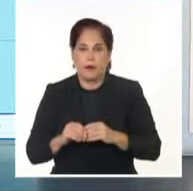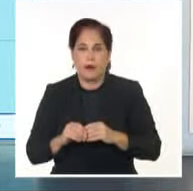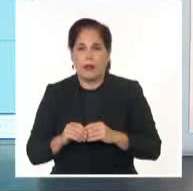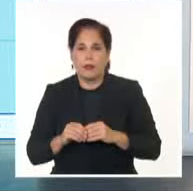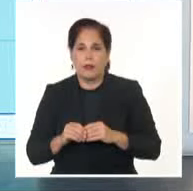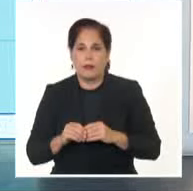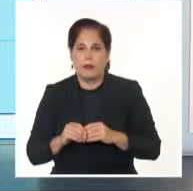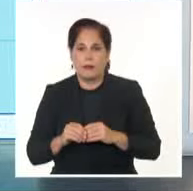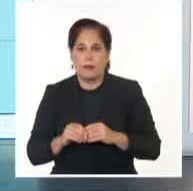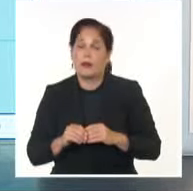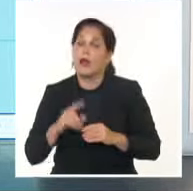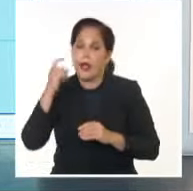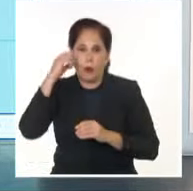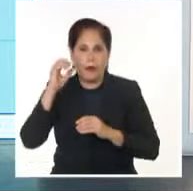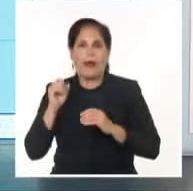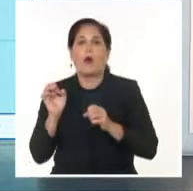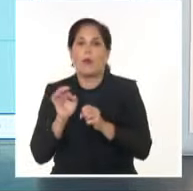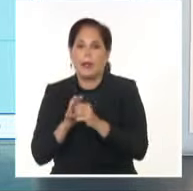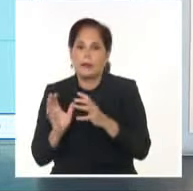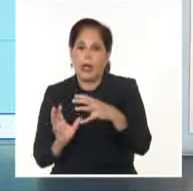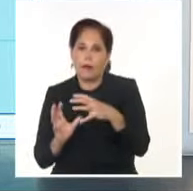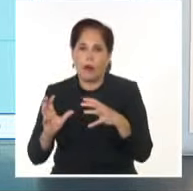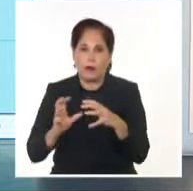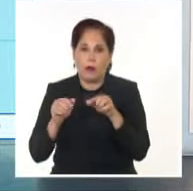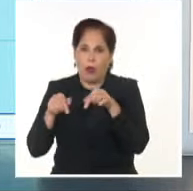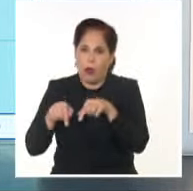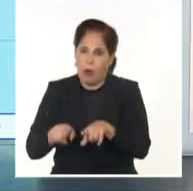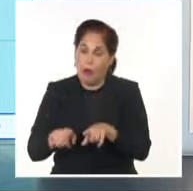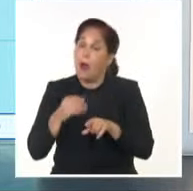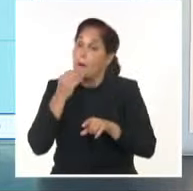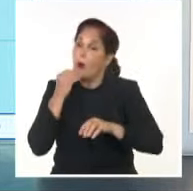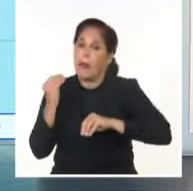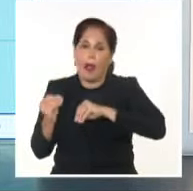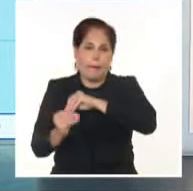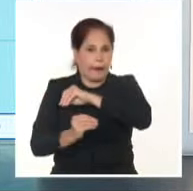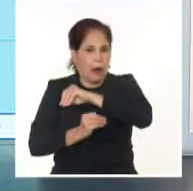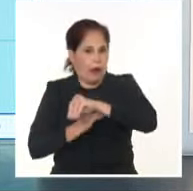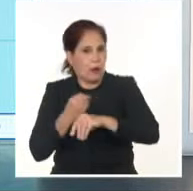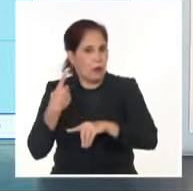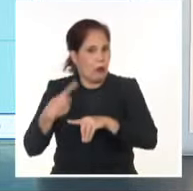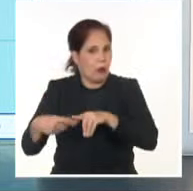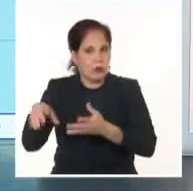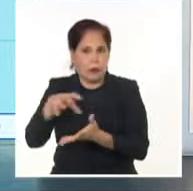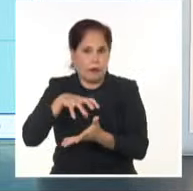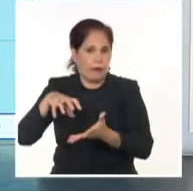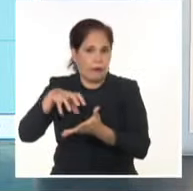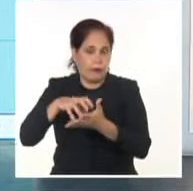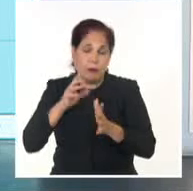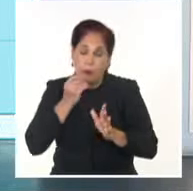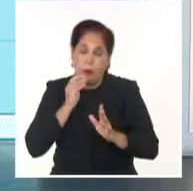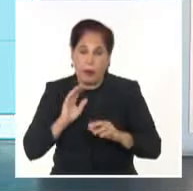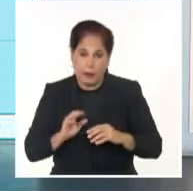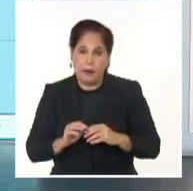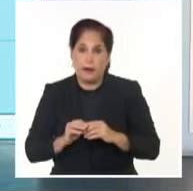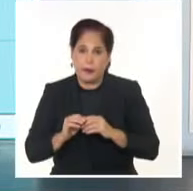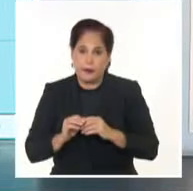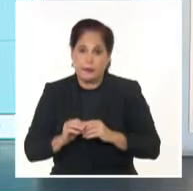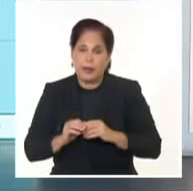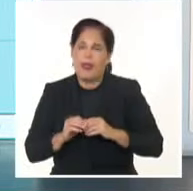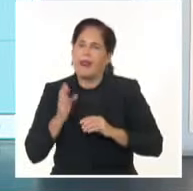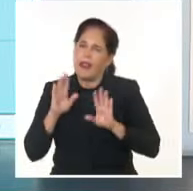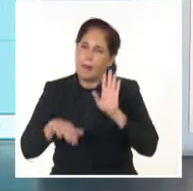está en formación, un sistema que está en sus fases iniciales, puede haber alguna relocalización de su centro de circulación y esto implicaría también el movimiento de estas